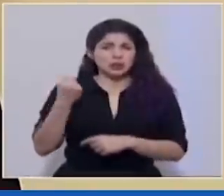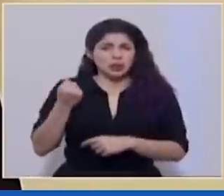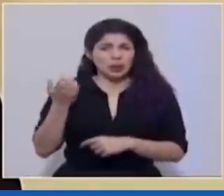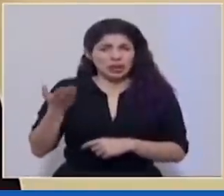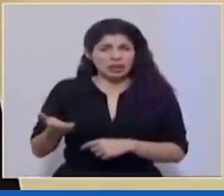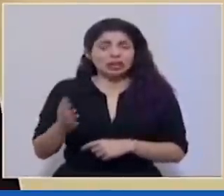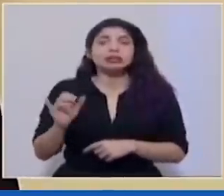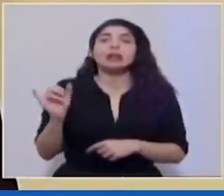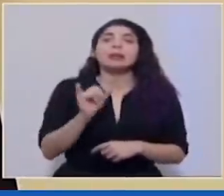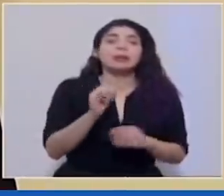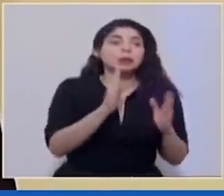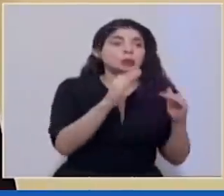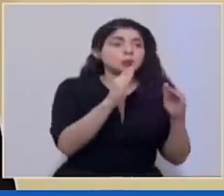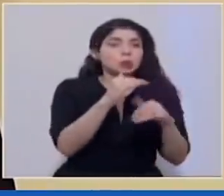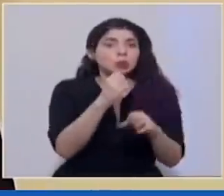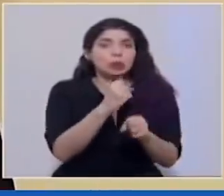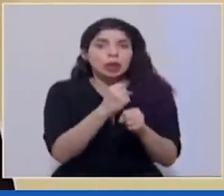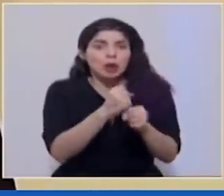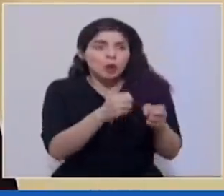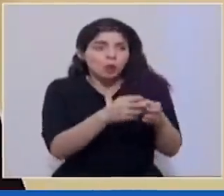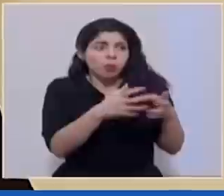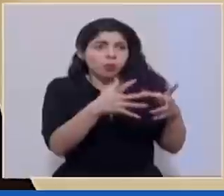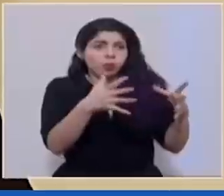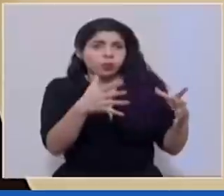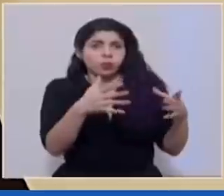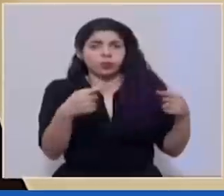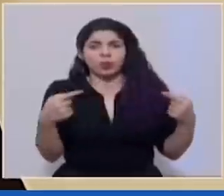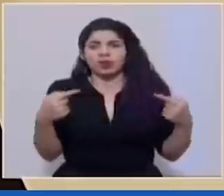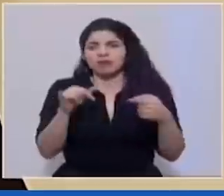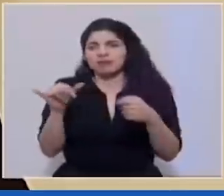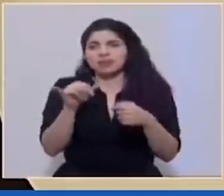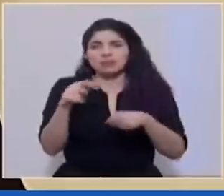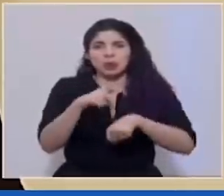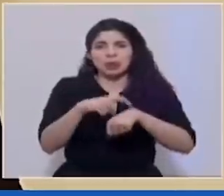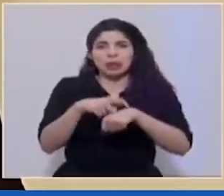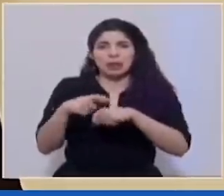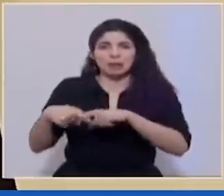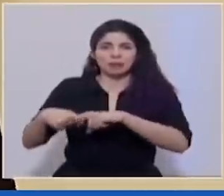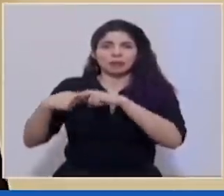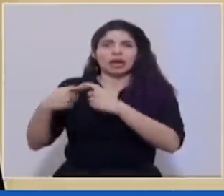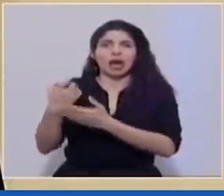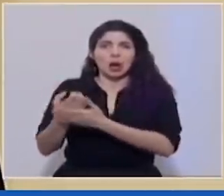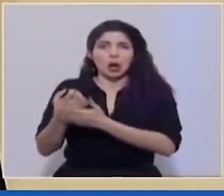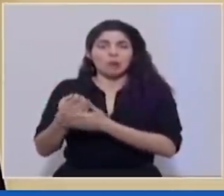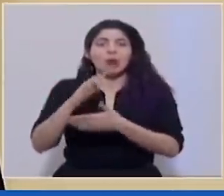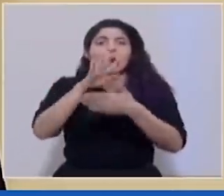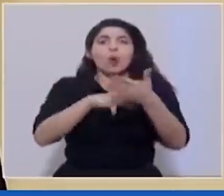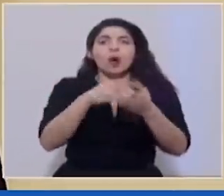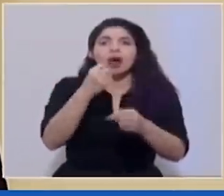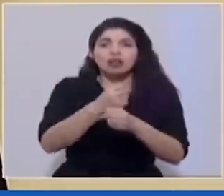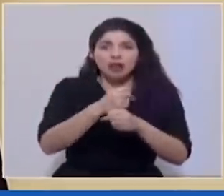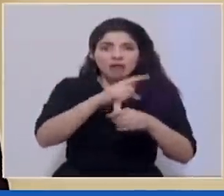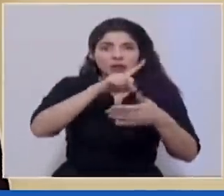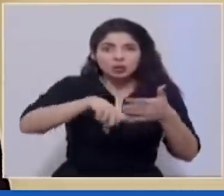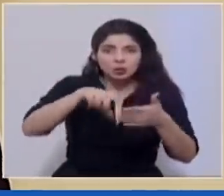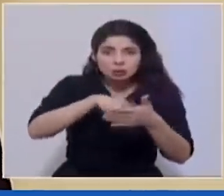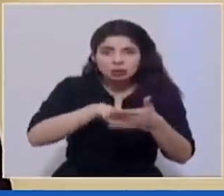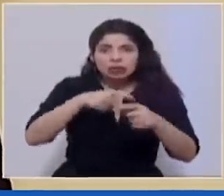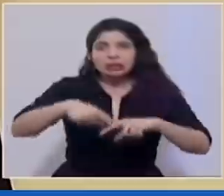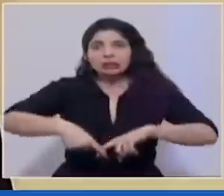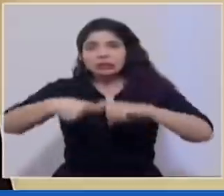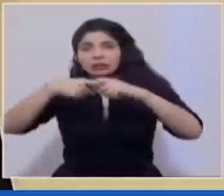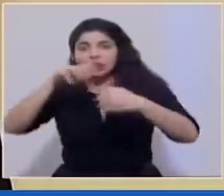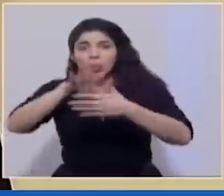también niveles de desempleo que han acompañado dicha contracción económica, reducción y suspensión de jornadas, y esto, por